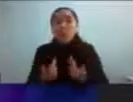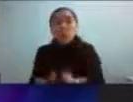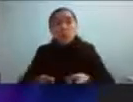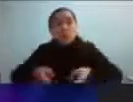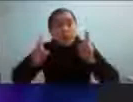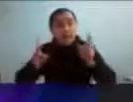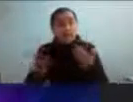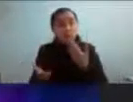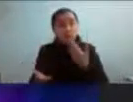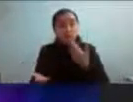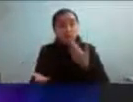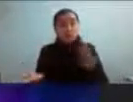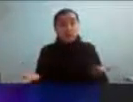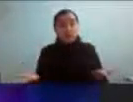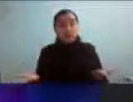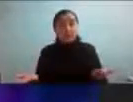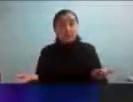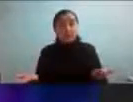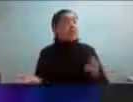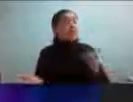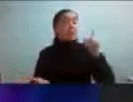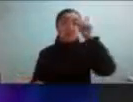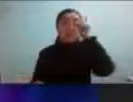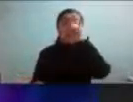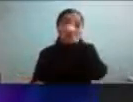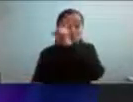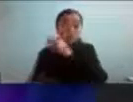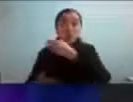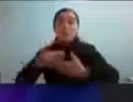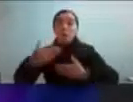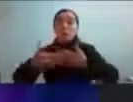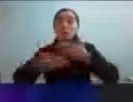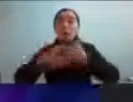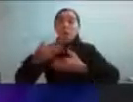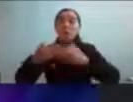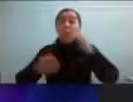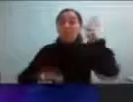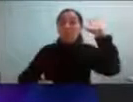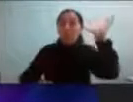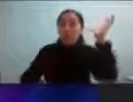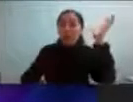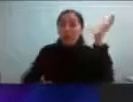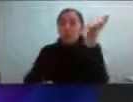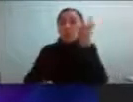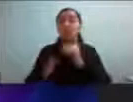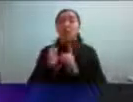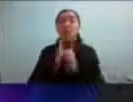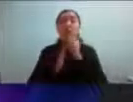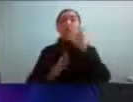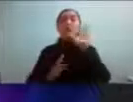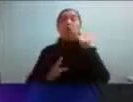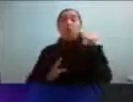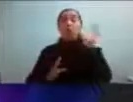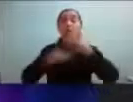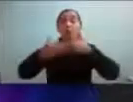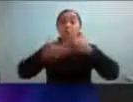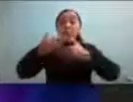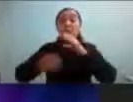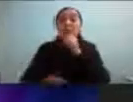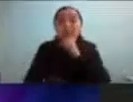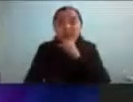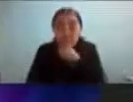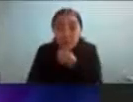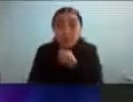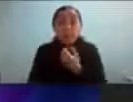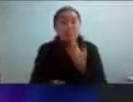y dificultades en el conocimiento y los procesos de maduración y desarrollo en la vida adulta y los procesos de envejecimiento como les decía al principio sabemos